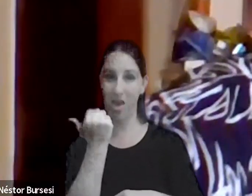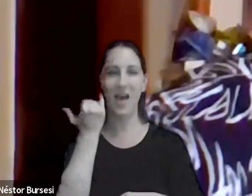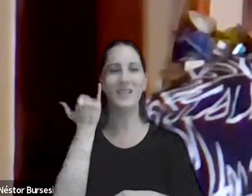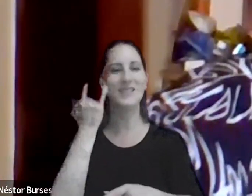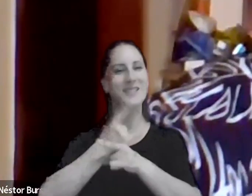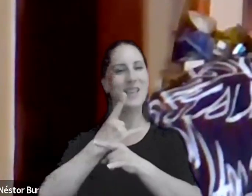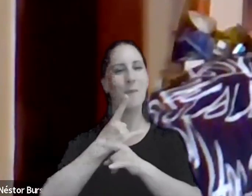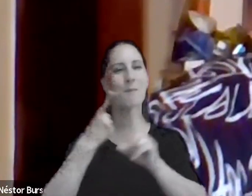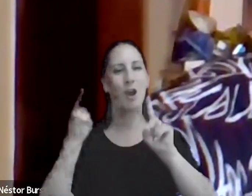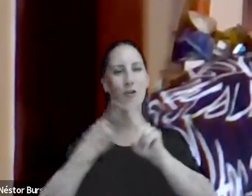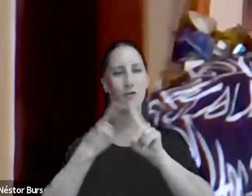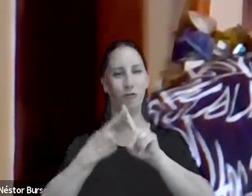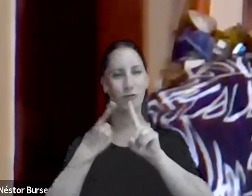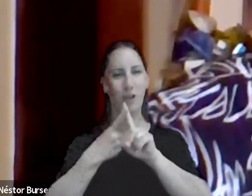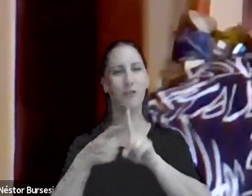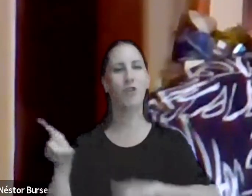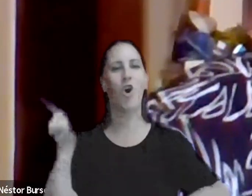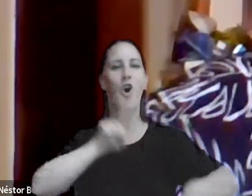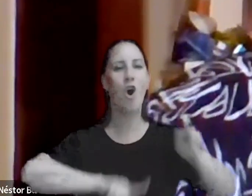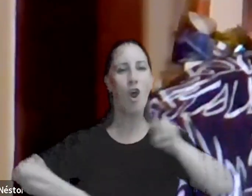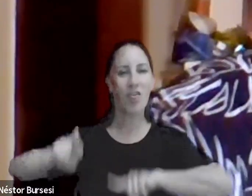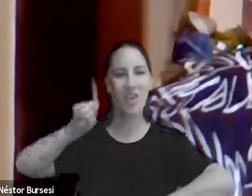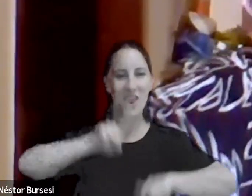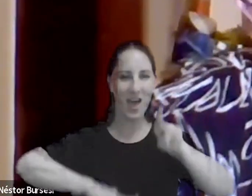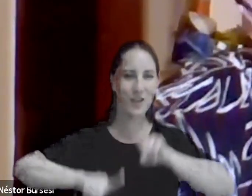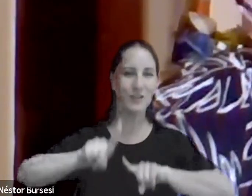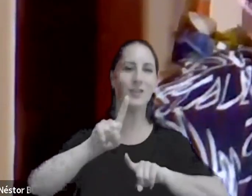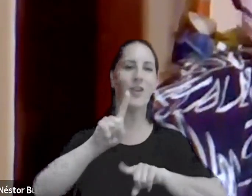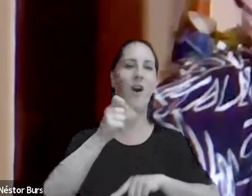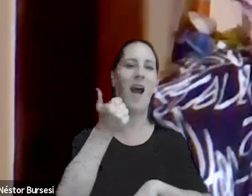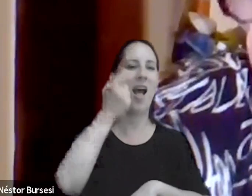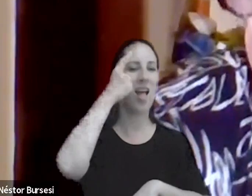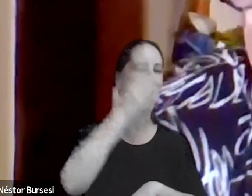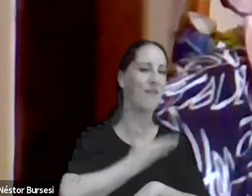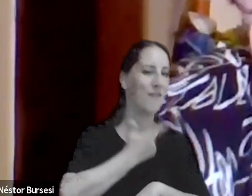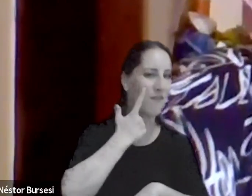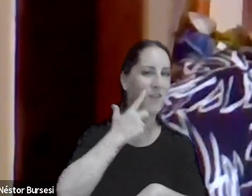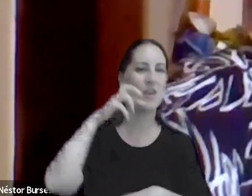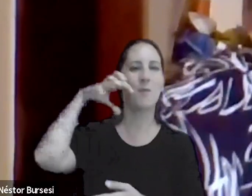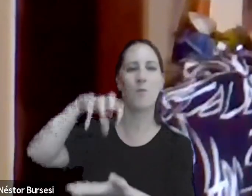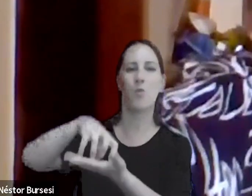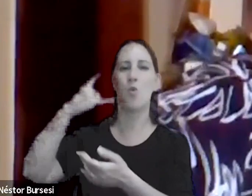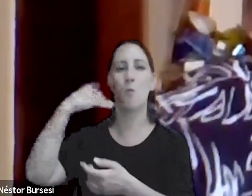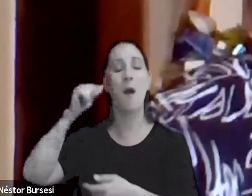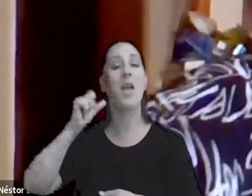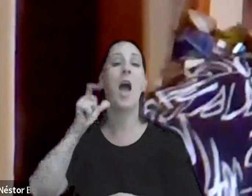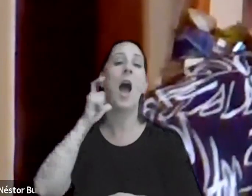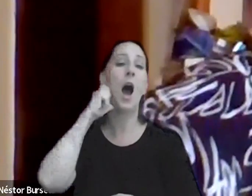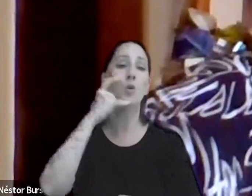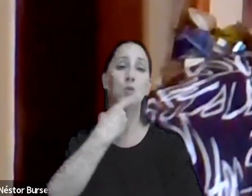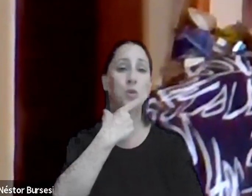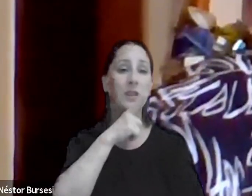y de coordinadora y bueno vos Agustina que sos Agustina y Cristina que son las